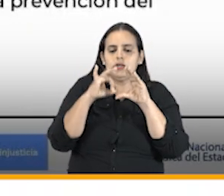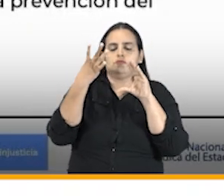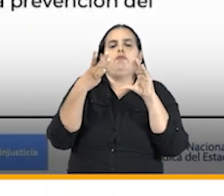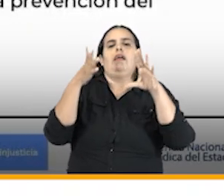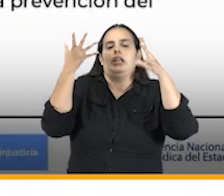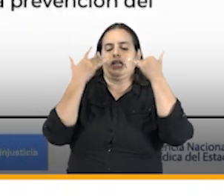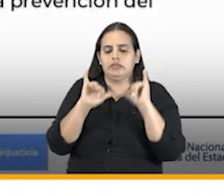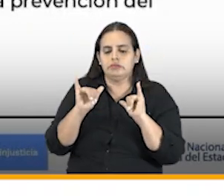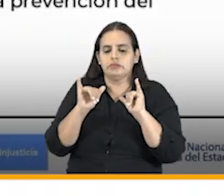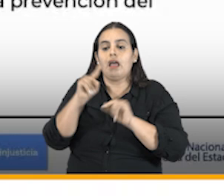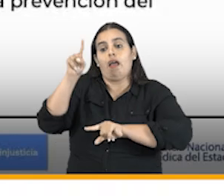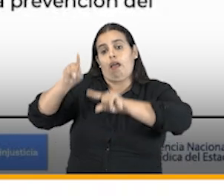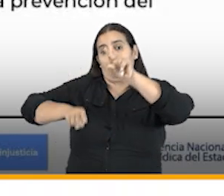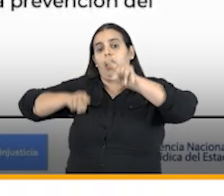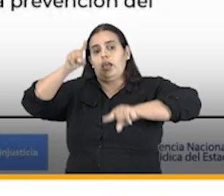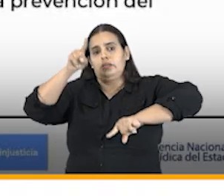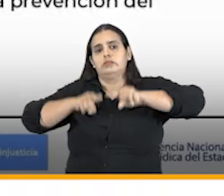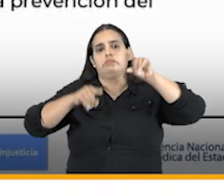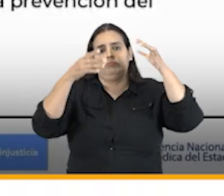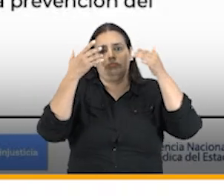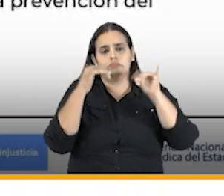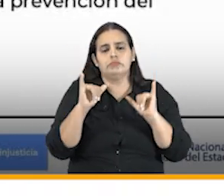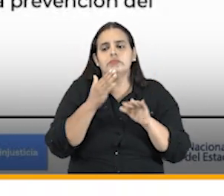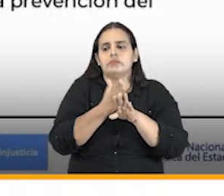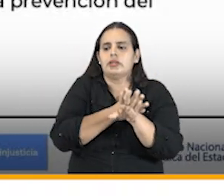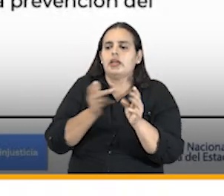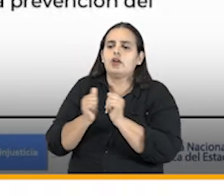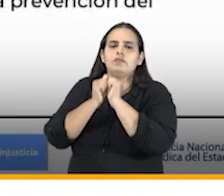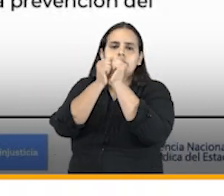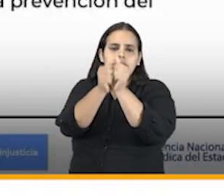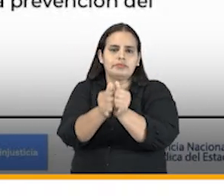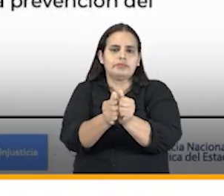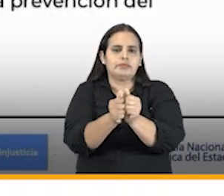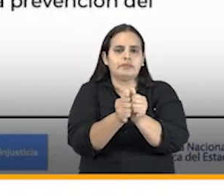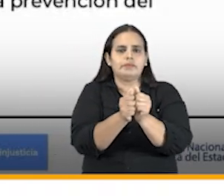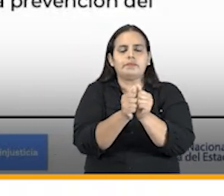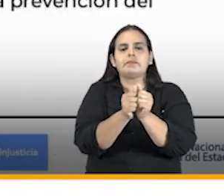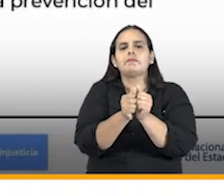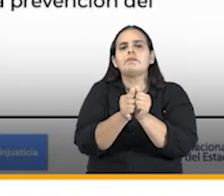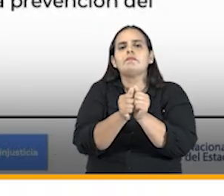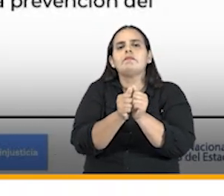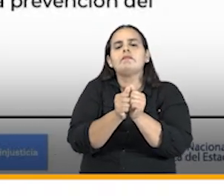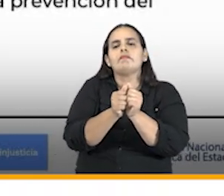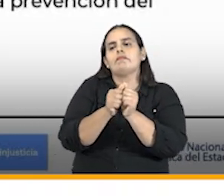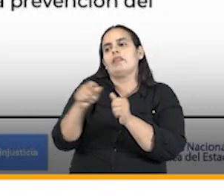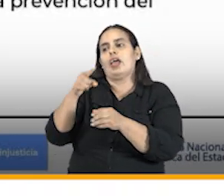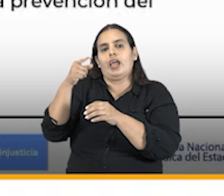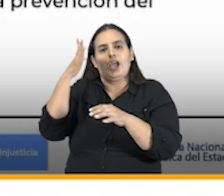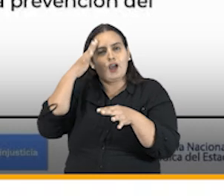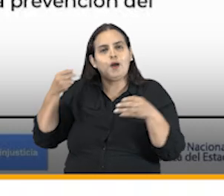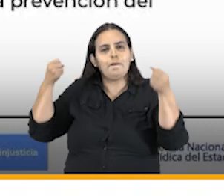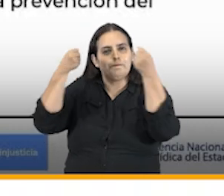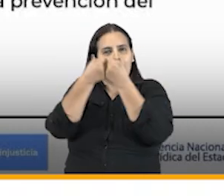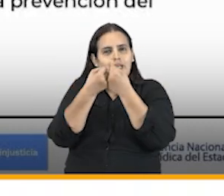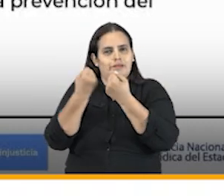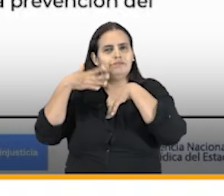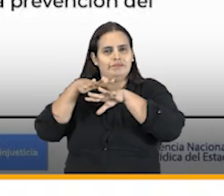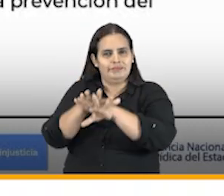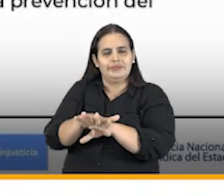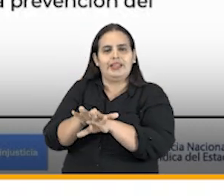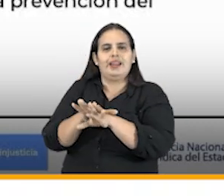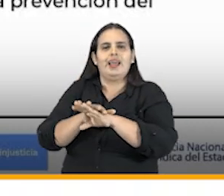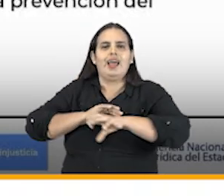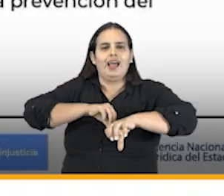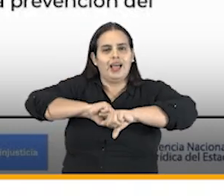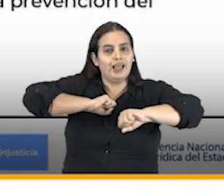en algunos casos con el acompañamiento o en el marco de convenios interadministrativos y sobre